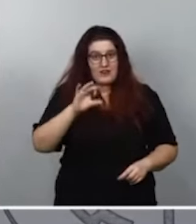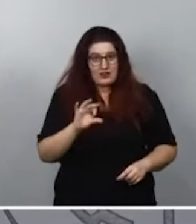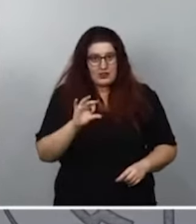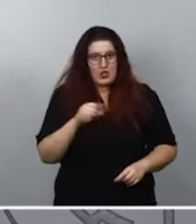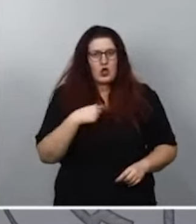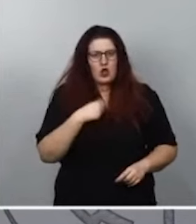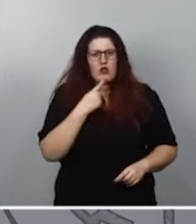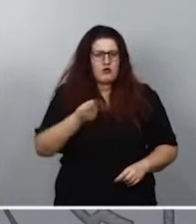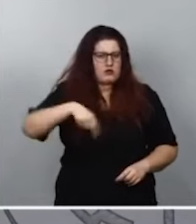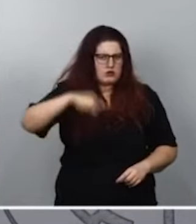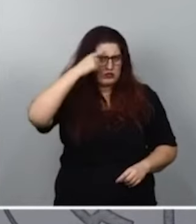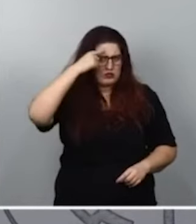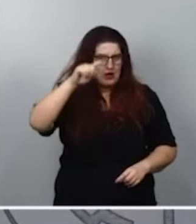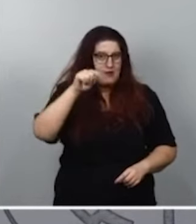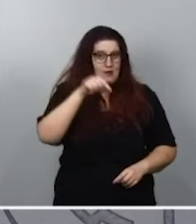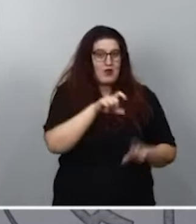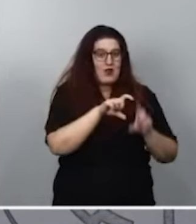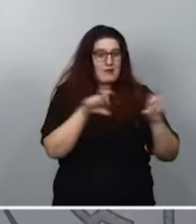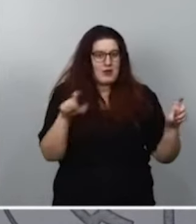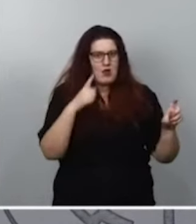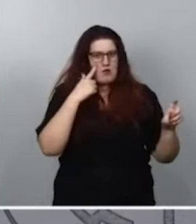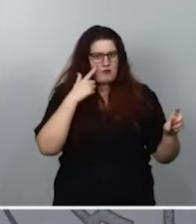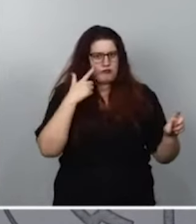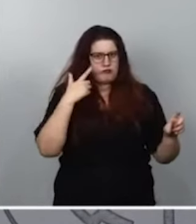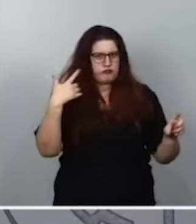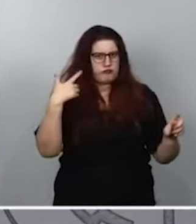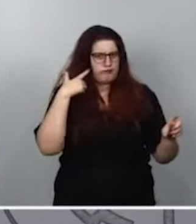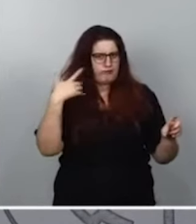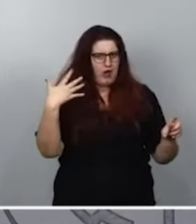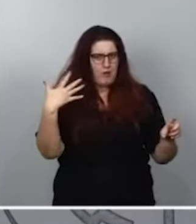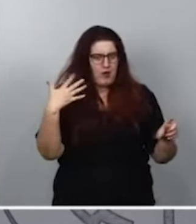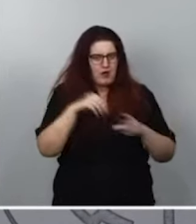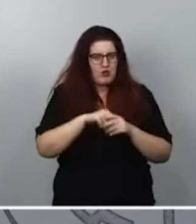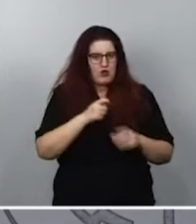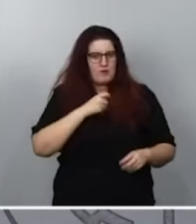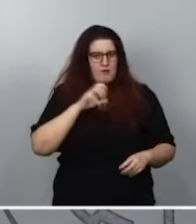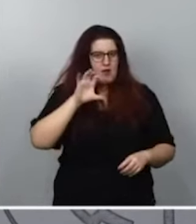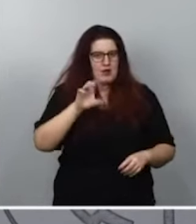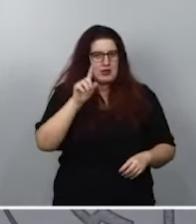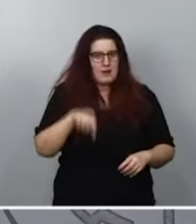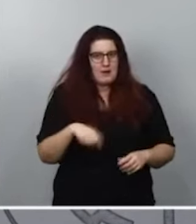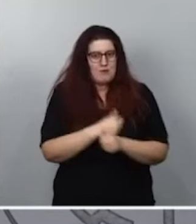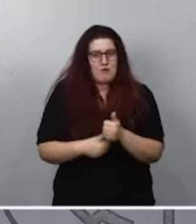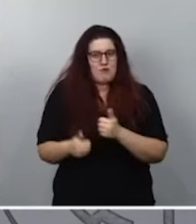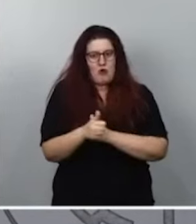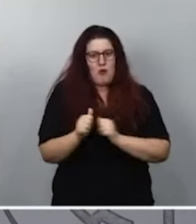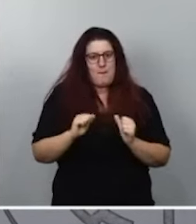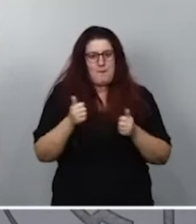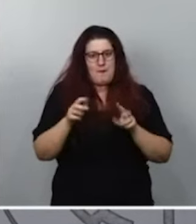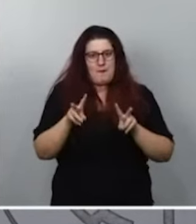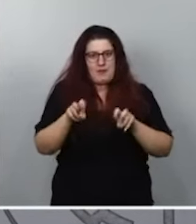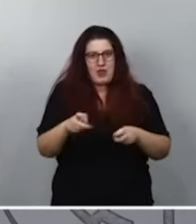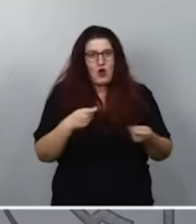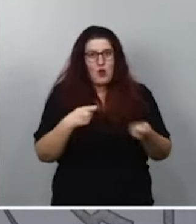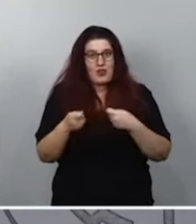seguramente ustedes ya lo conocen, que es un empresario reconocido en este país y, además, pionero y precursor de lo que llamamos el